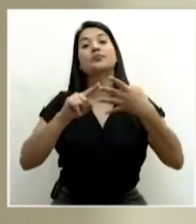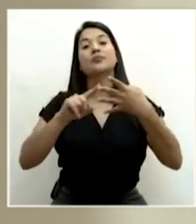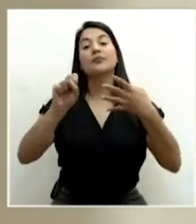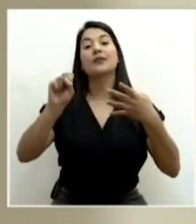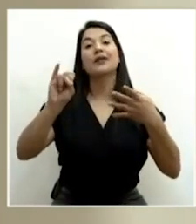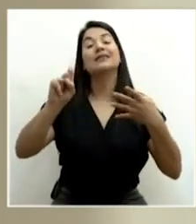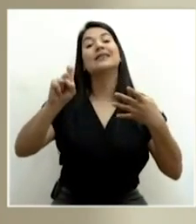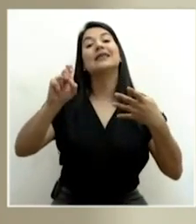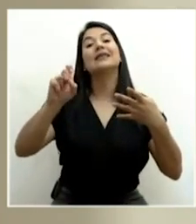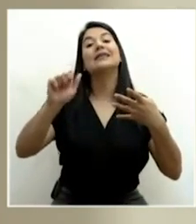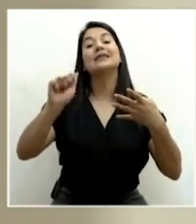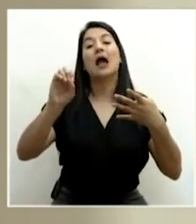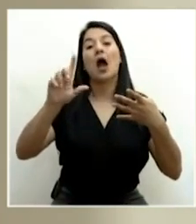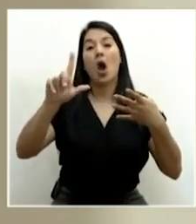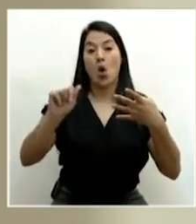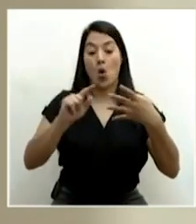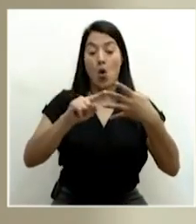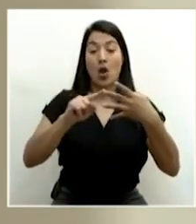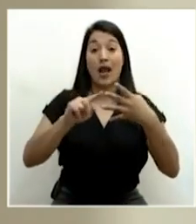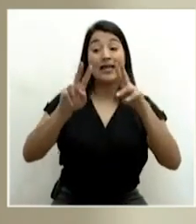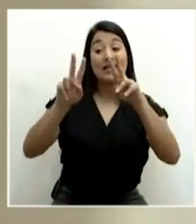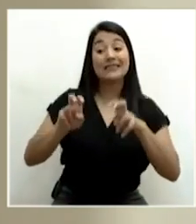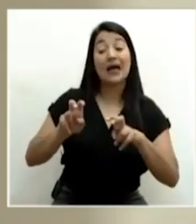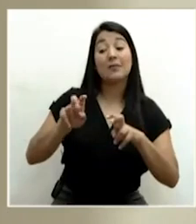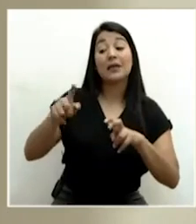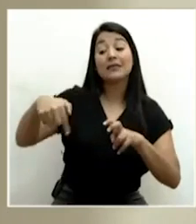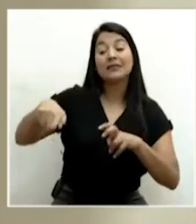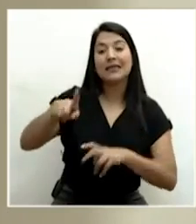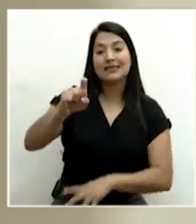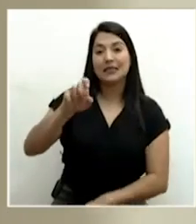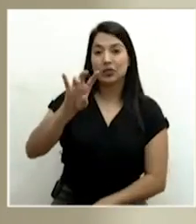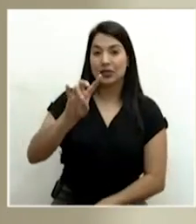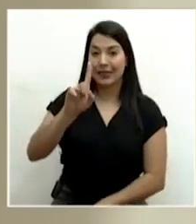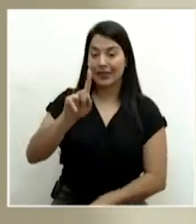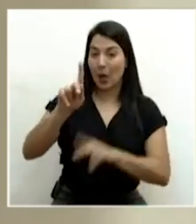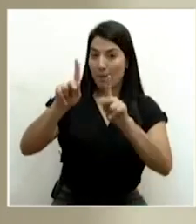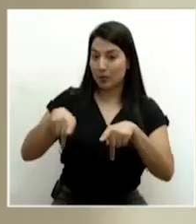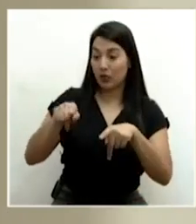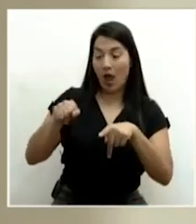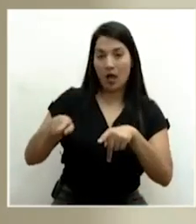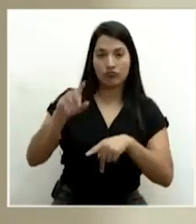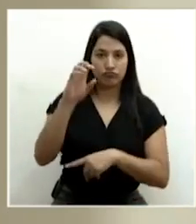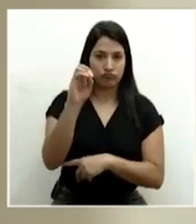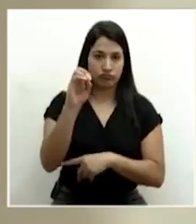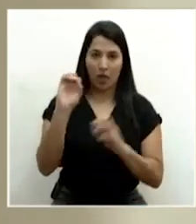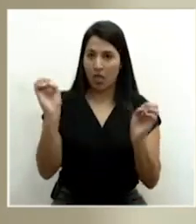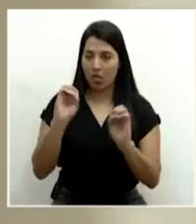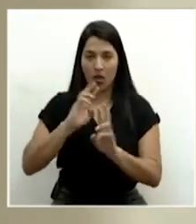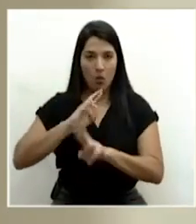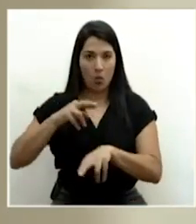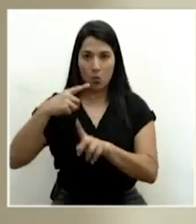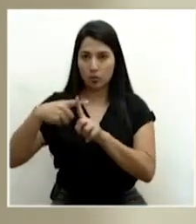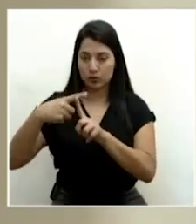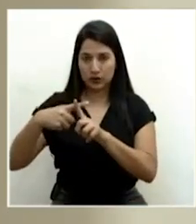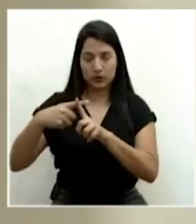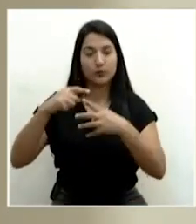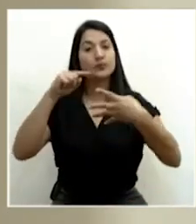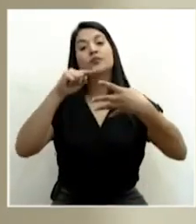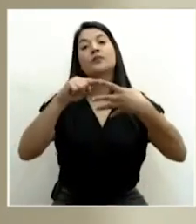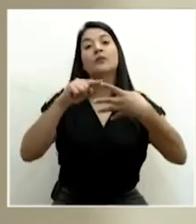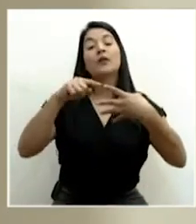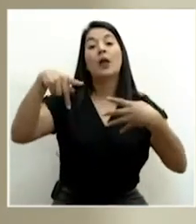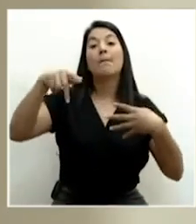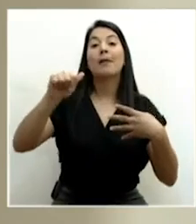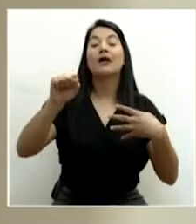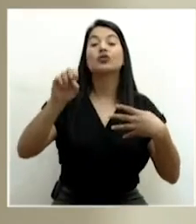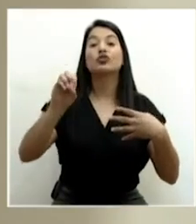se ha tamizado a 171 personas, ninguno de ellos ha dado positivo. Y en Paso